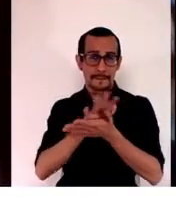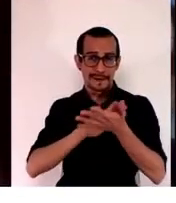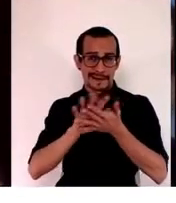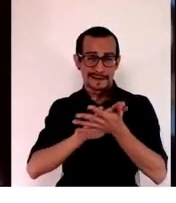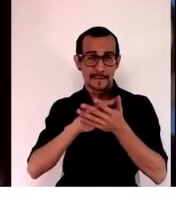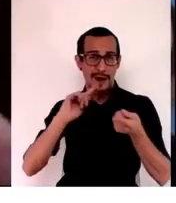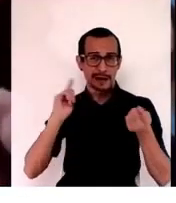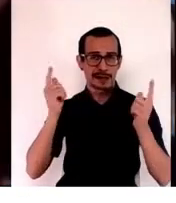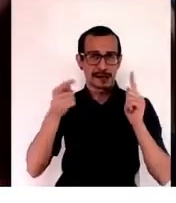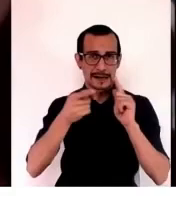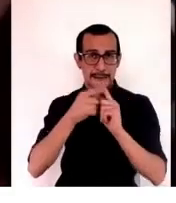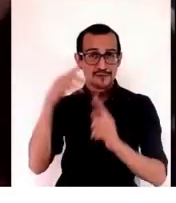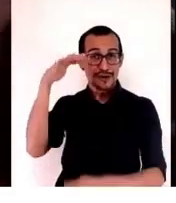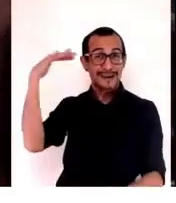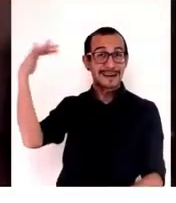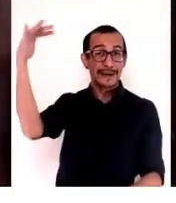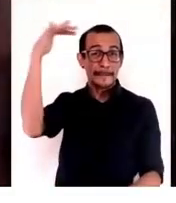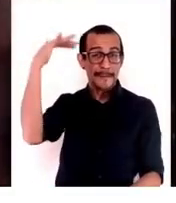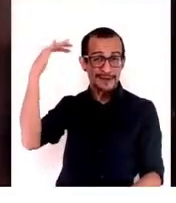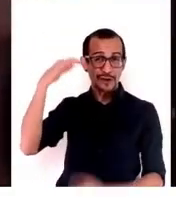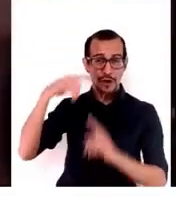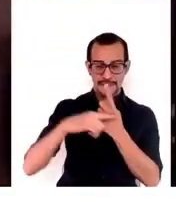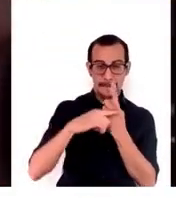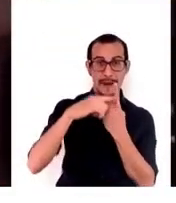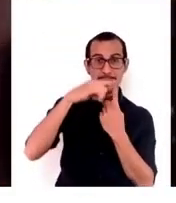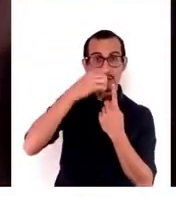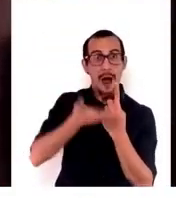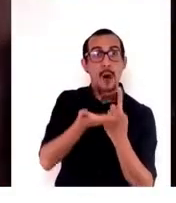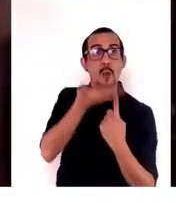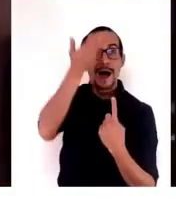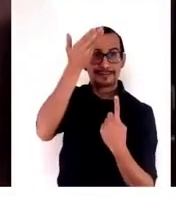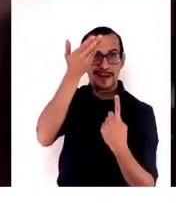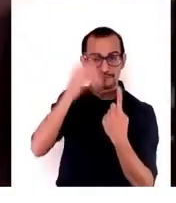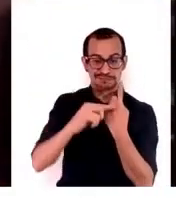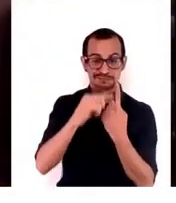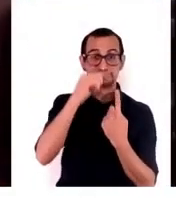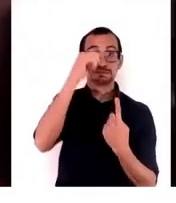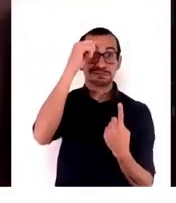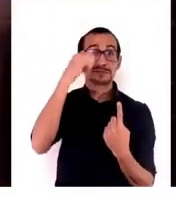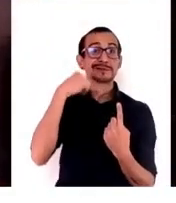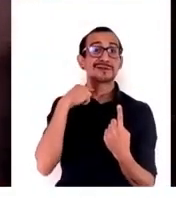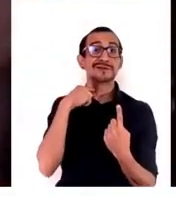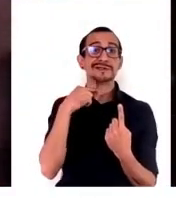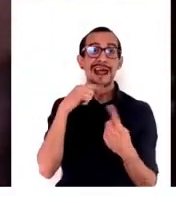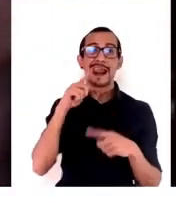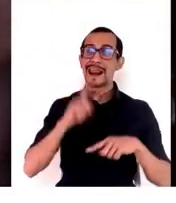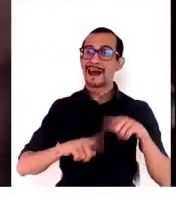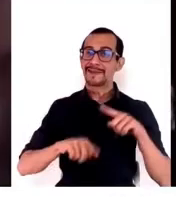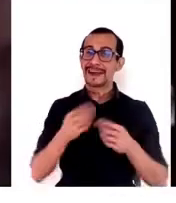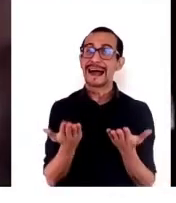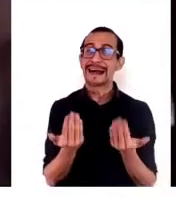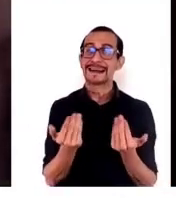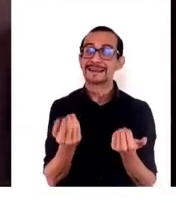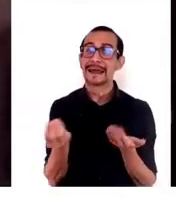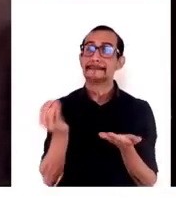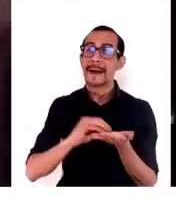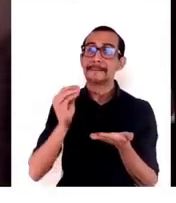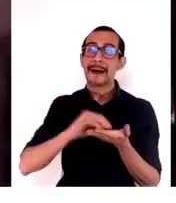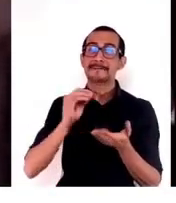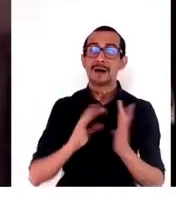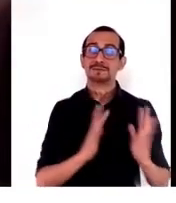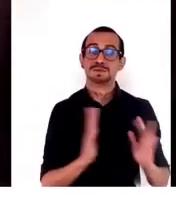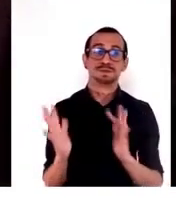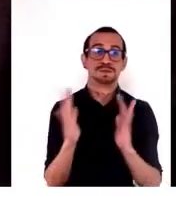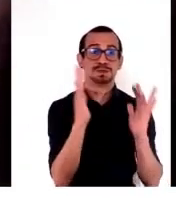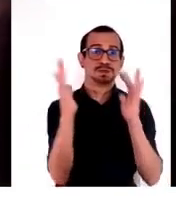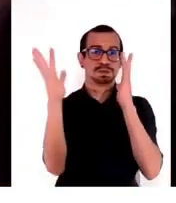climático, la temperatura aumenta. Por lo cual la planta necesita de hacer más evapotranspiración. Por